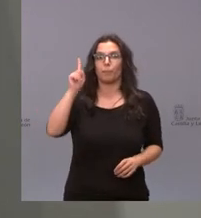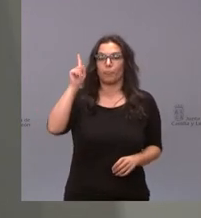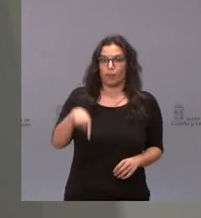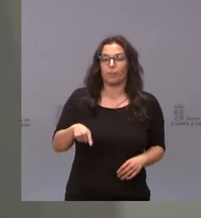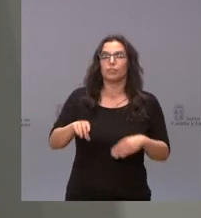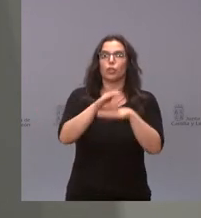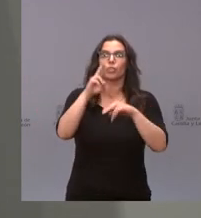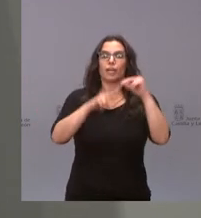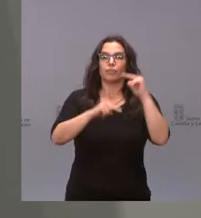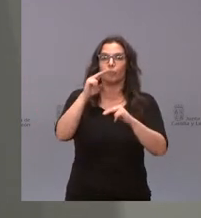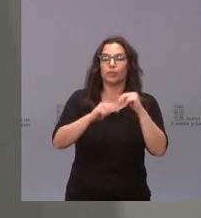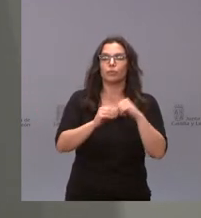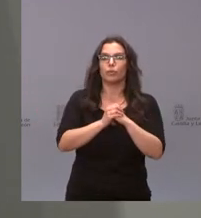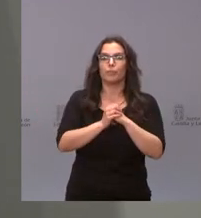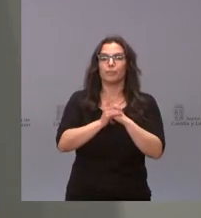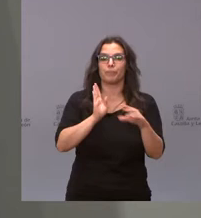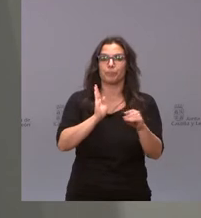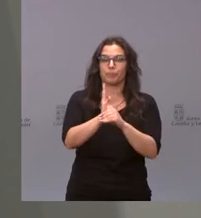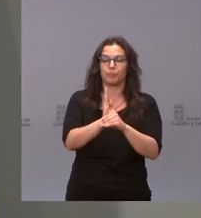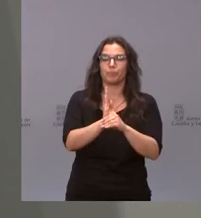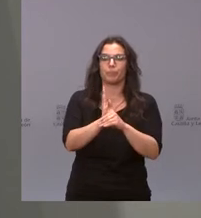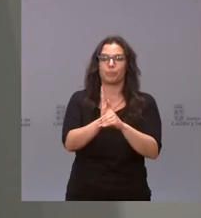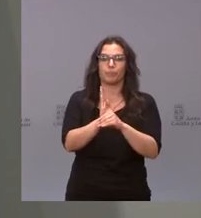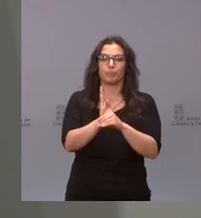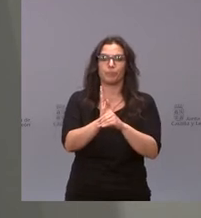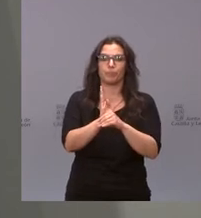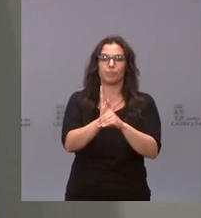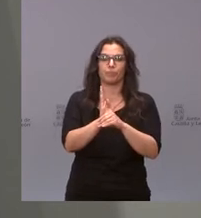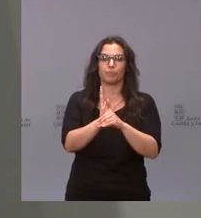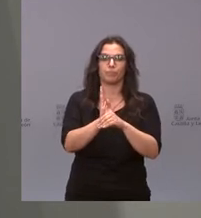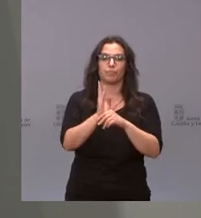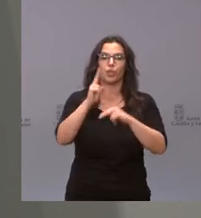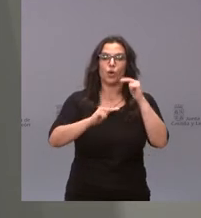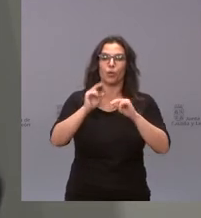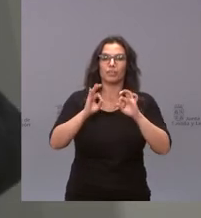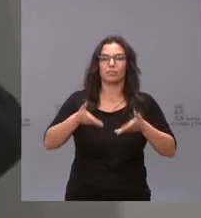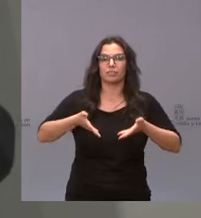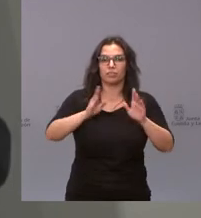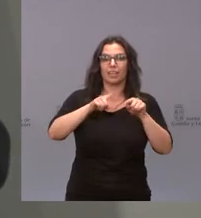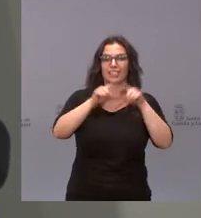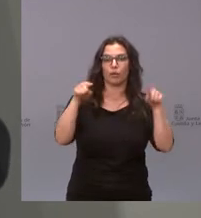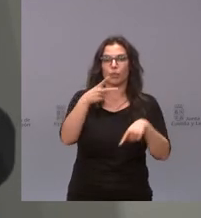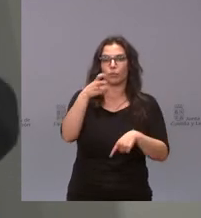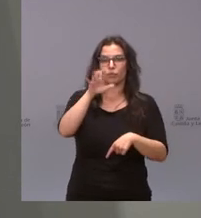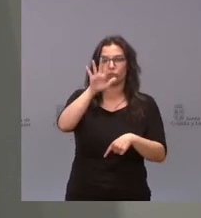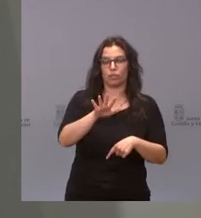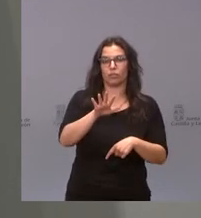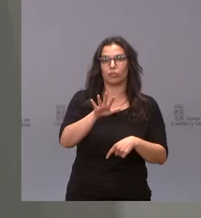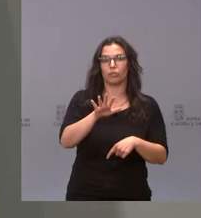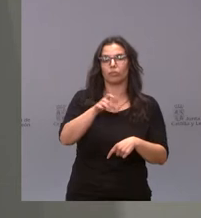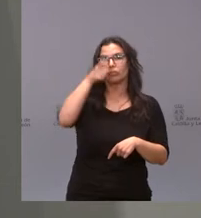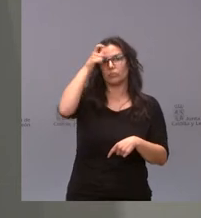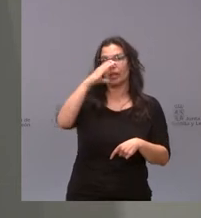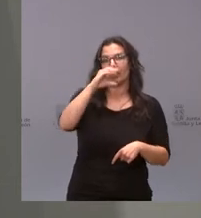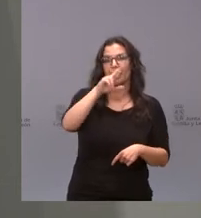Consejería de Fomento destina las obras en la carretera de Segovia 205, de Cerezo de Abajo